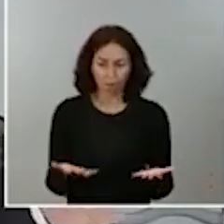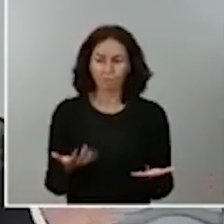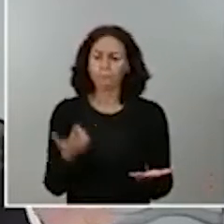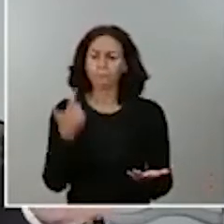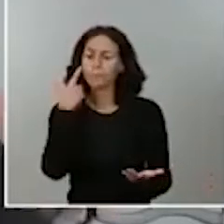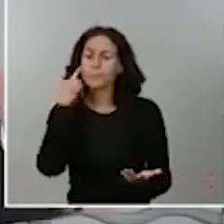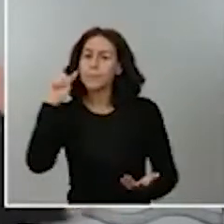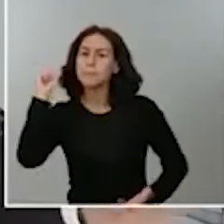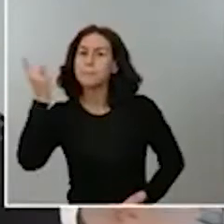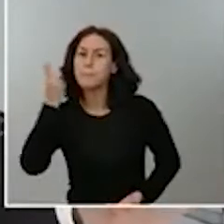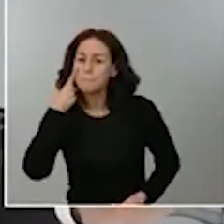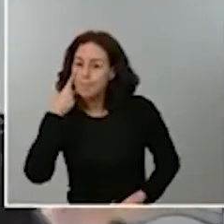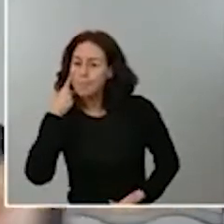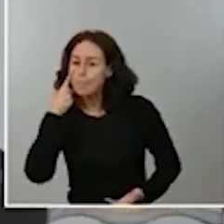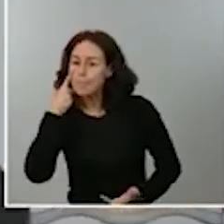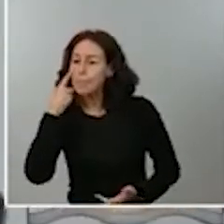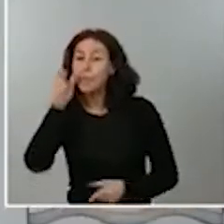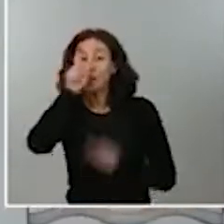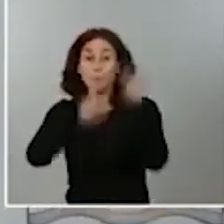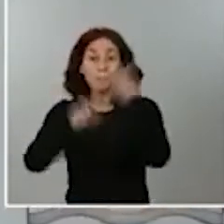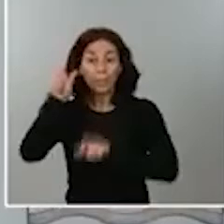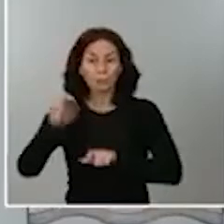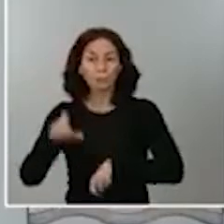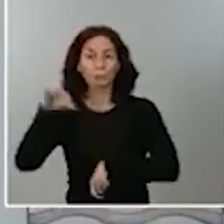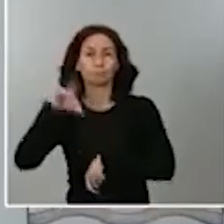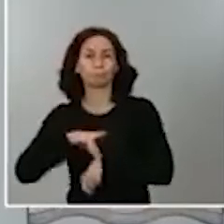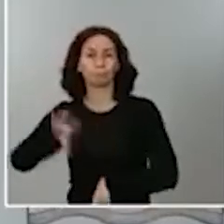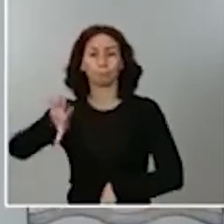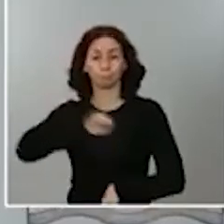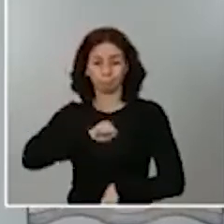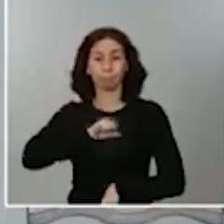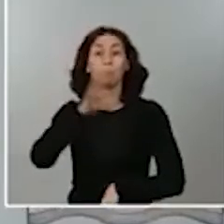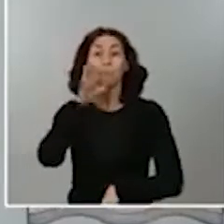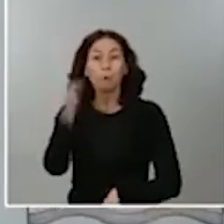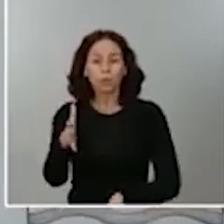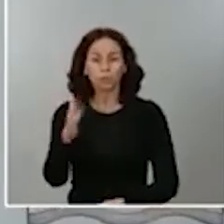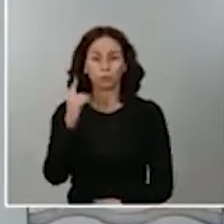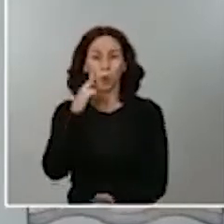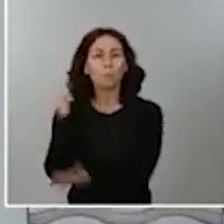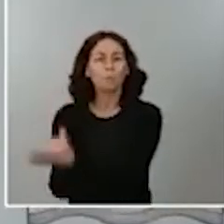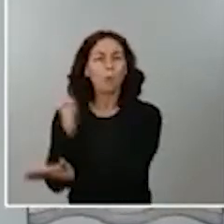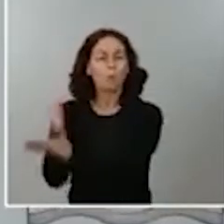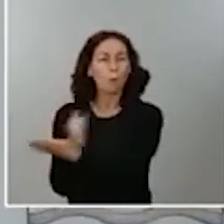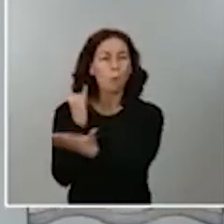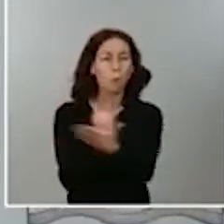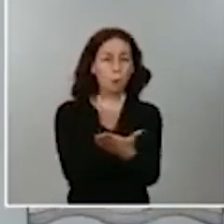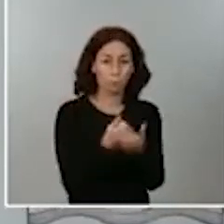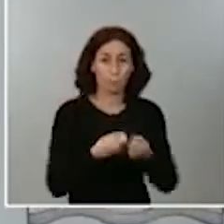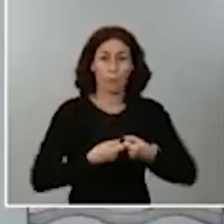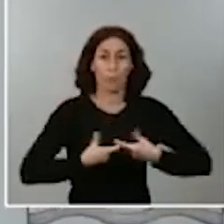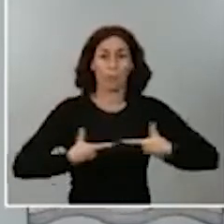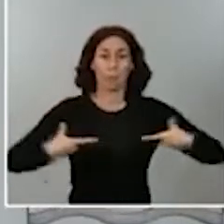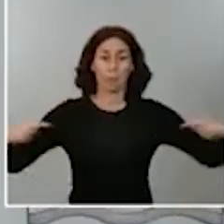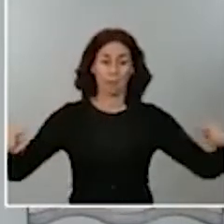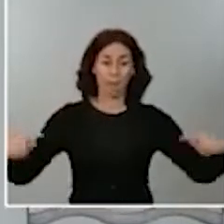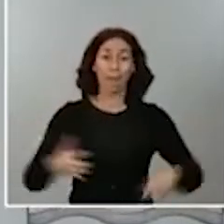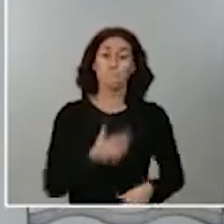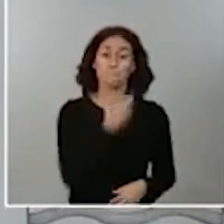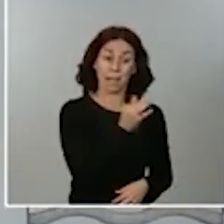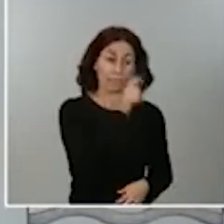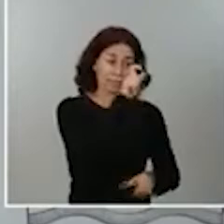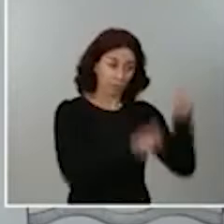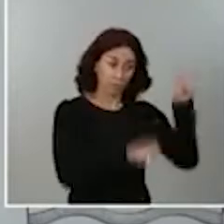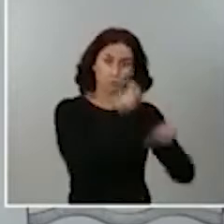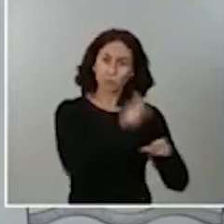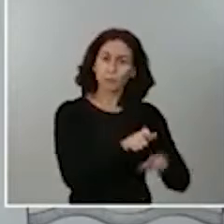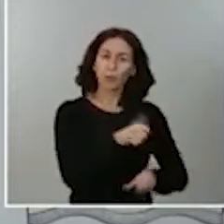contagiadas. Por eso hacemos tantos test y en los casos de las personas que dan positivo o que son contactos estrechos,